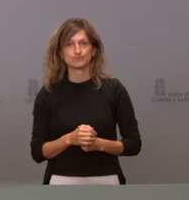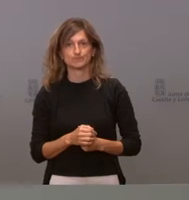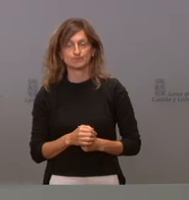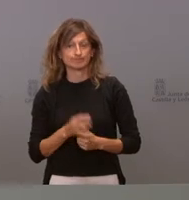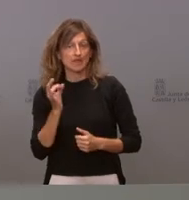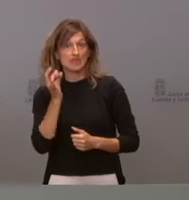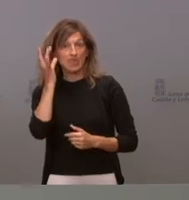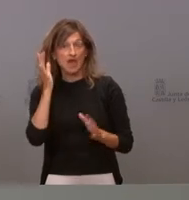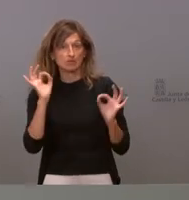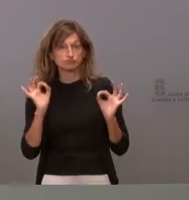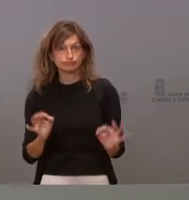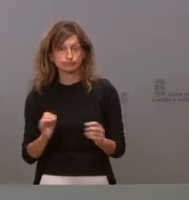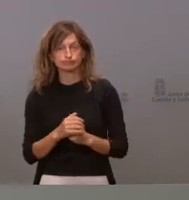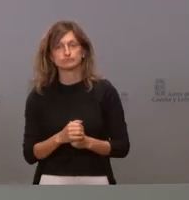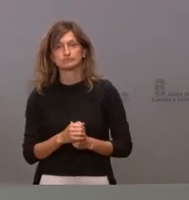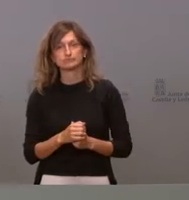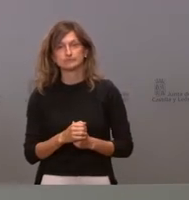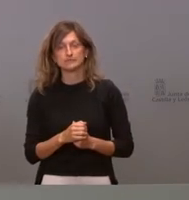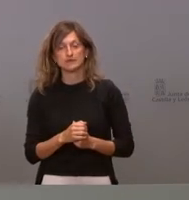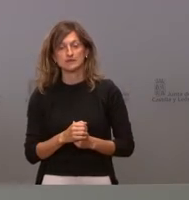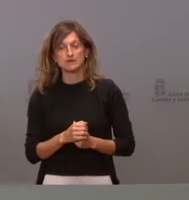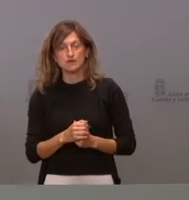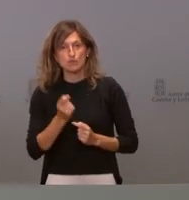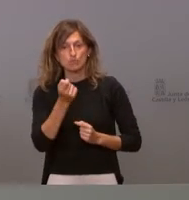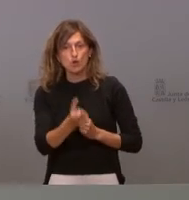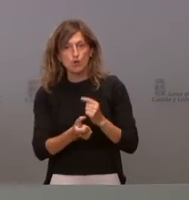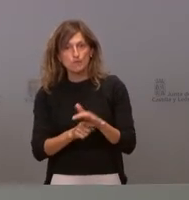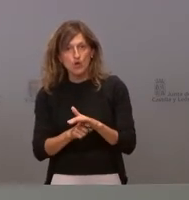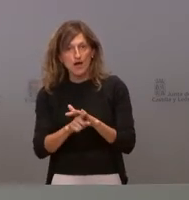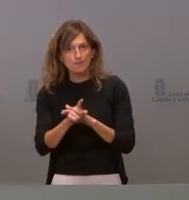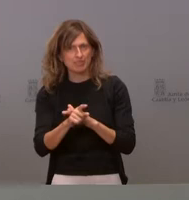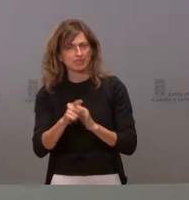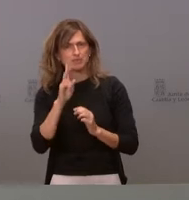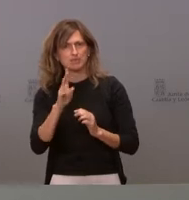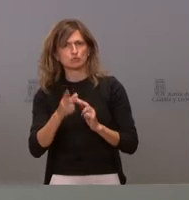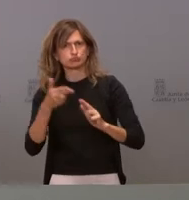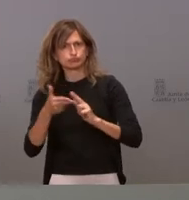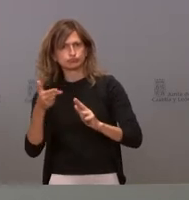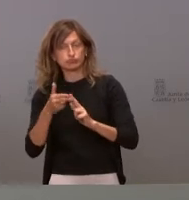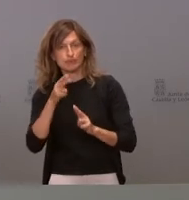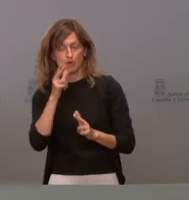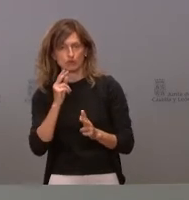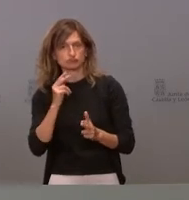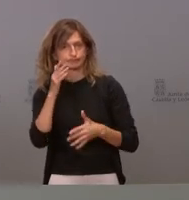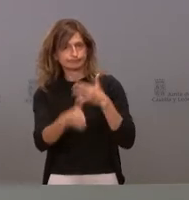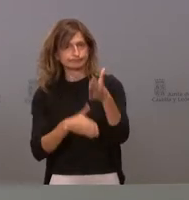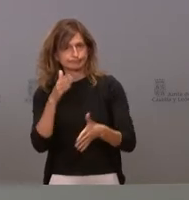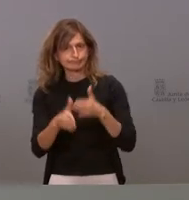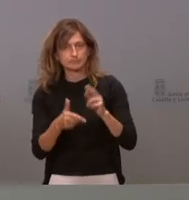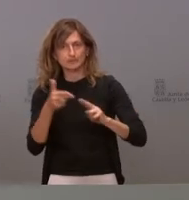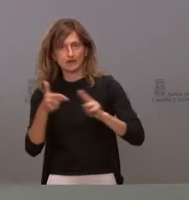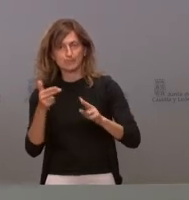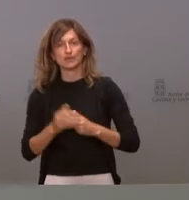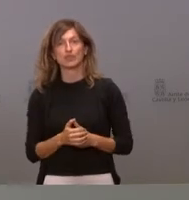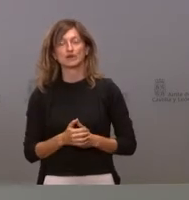idea es que podamos ir consiguiendo avanzar. Vamos muy rápido porque la respuesta como he dicho está siendo muy